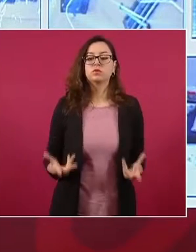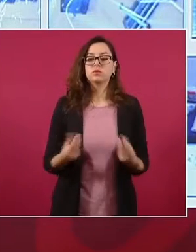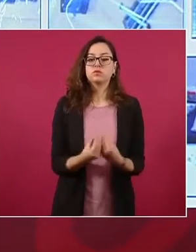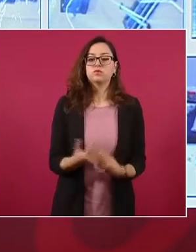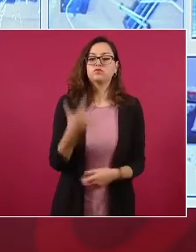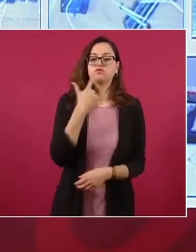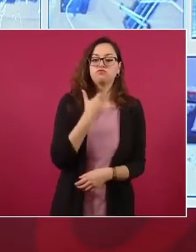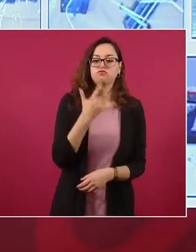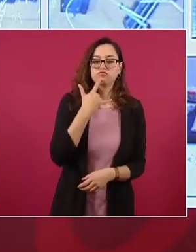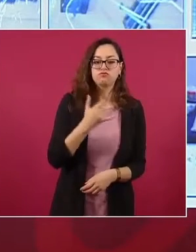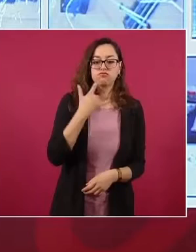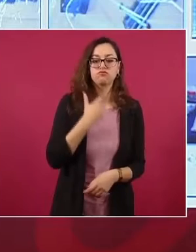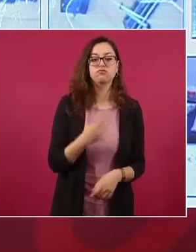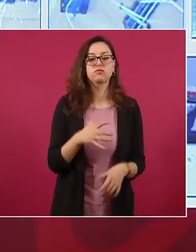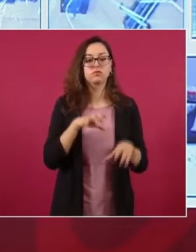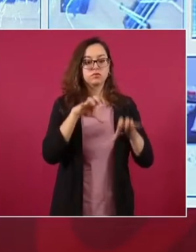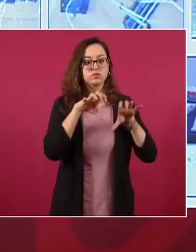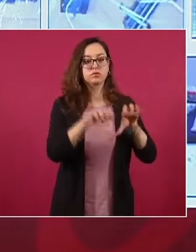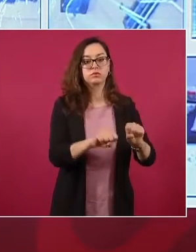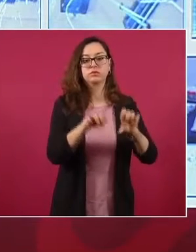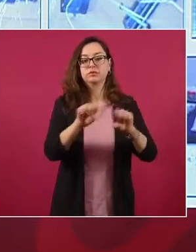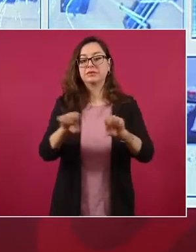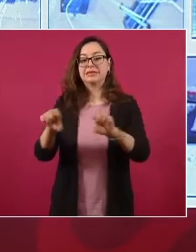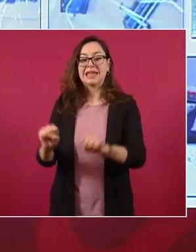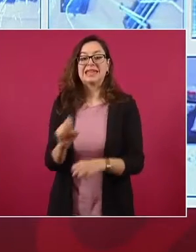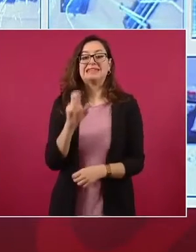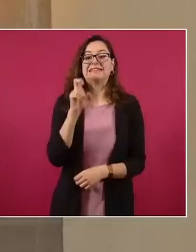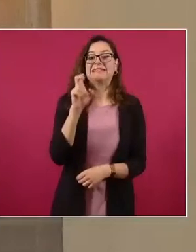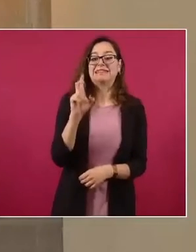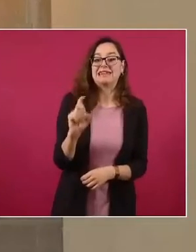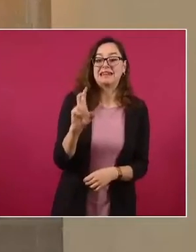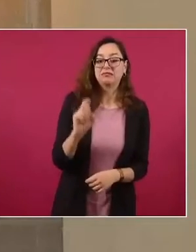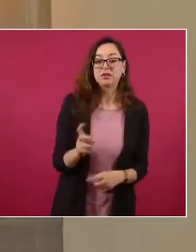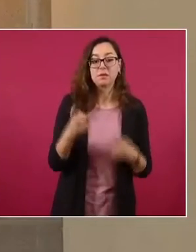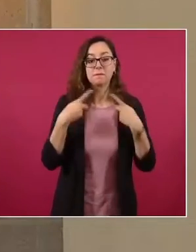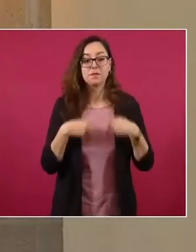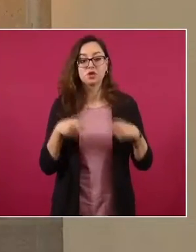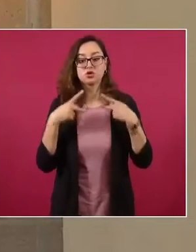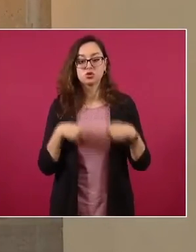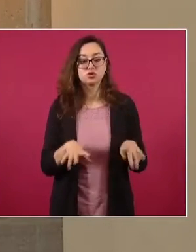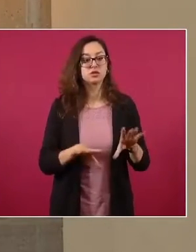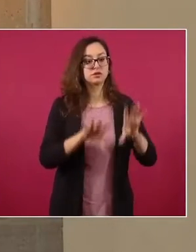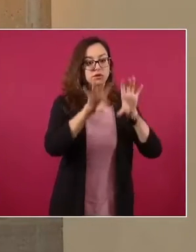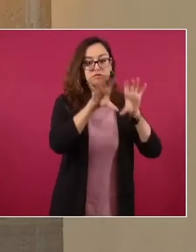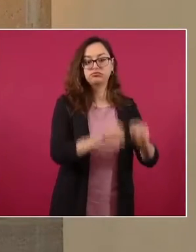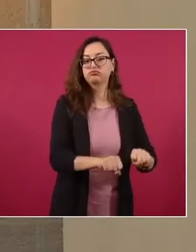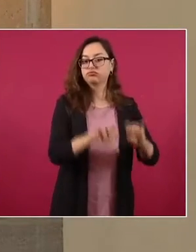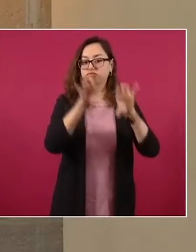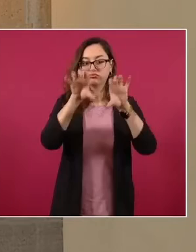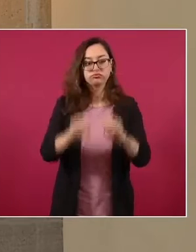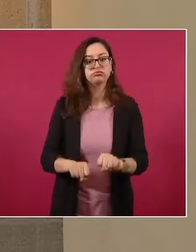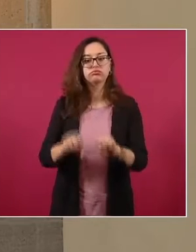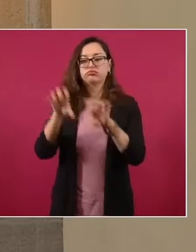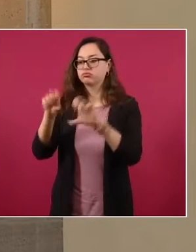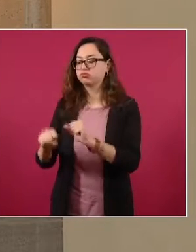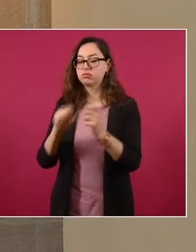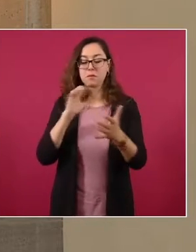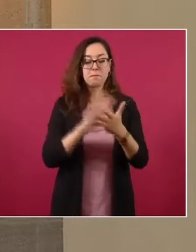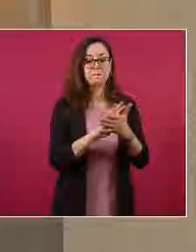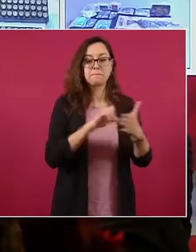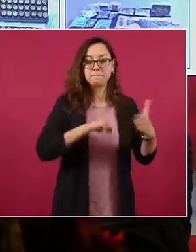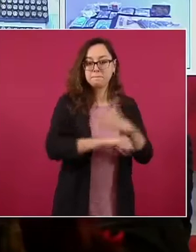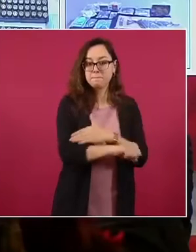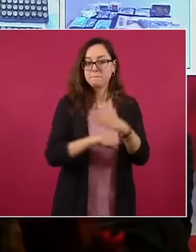como resultado la detención de 30 generadores de violencia en diferentes lugares del país, a quienes se les aseguraron también